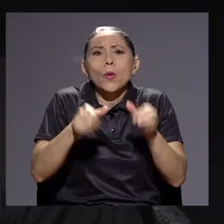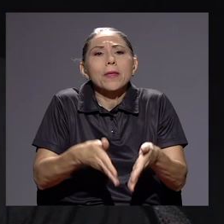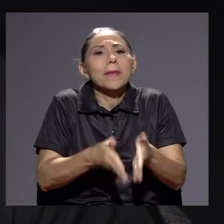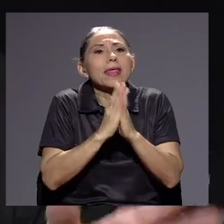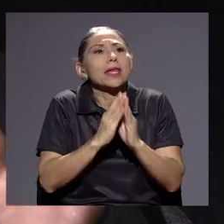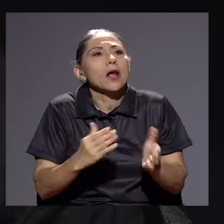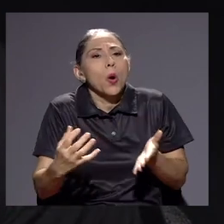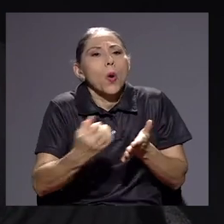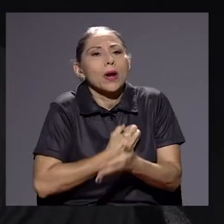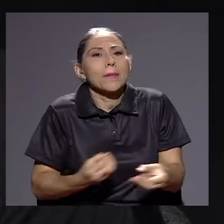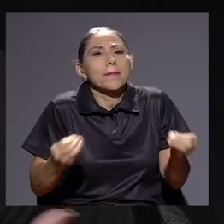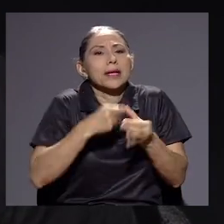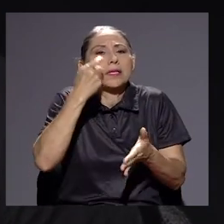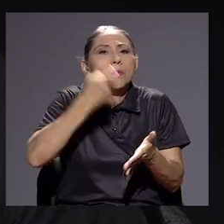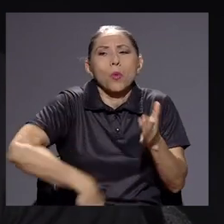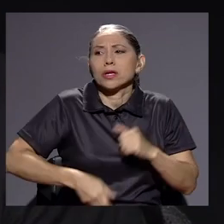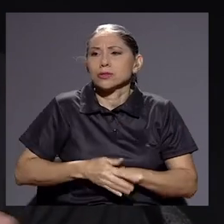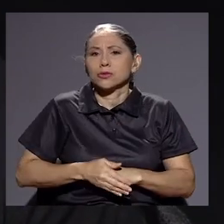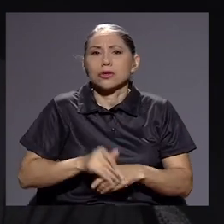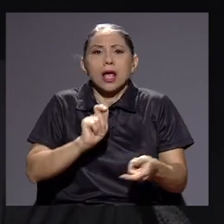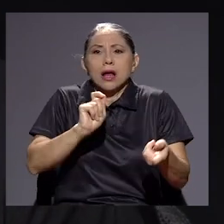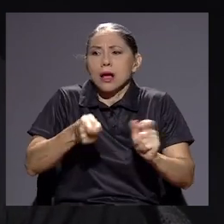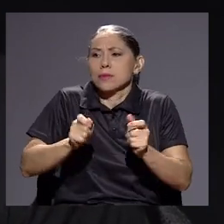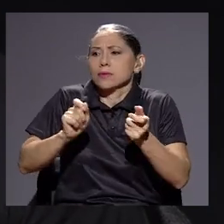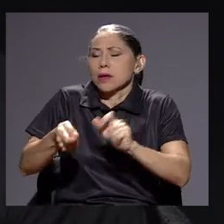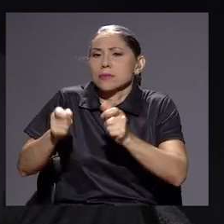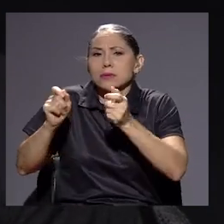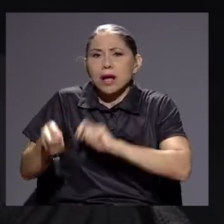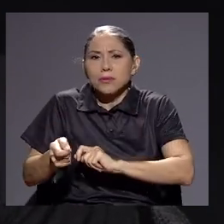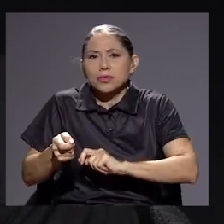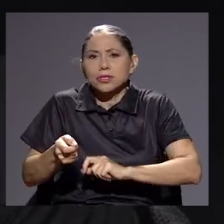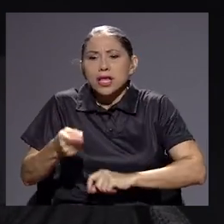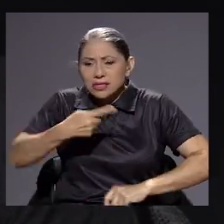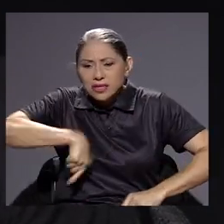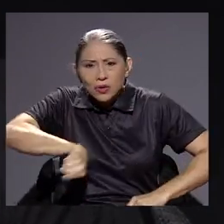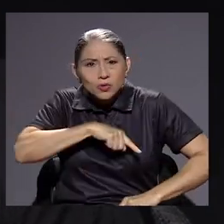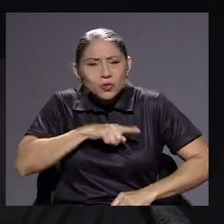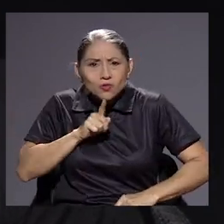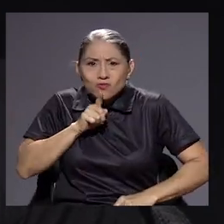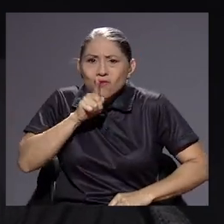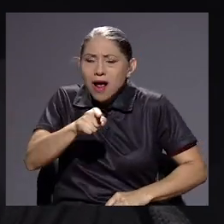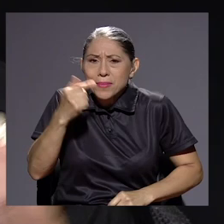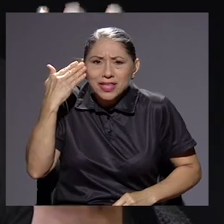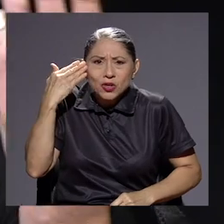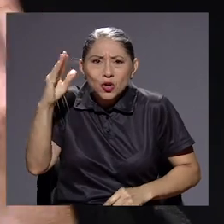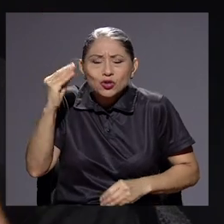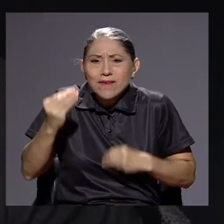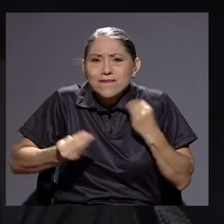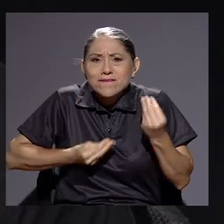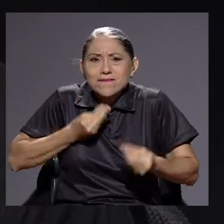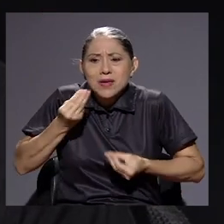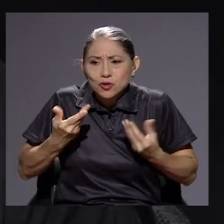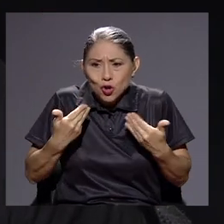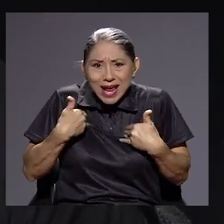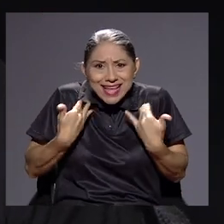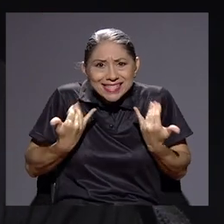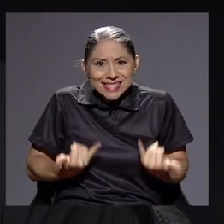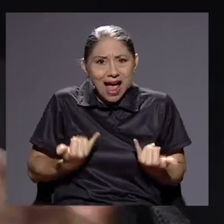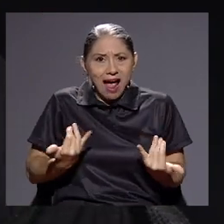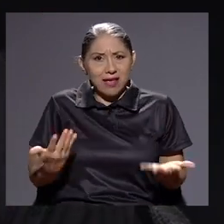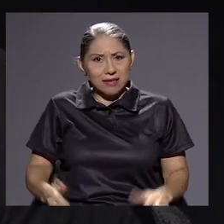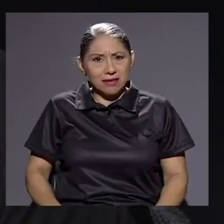o pedir cambios, o pedir, no sé, lo que sea que nos quieran pedir, si no conocemos realmente el trasfondo de lo que ya hay,